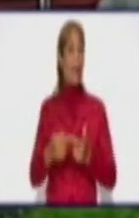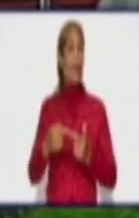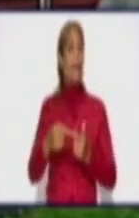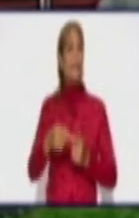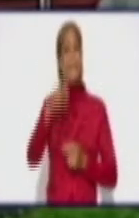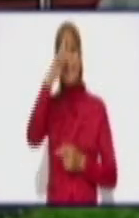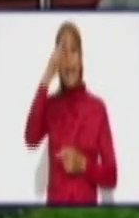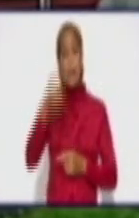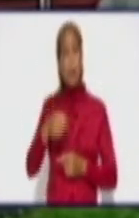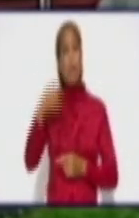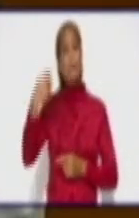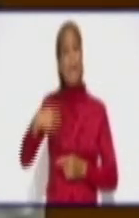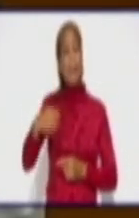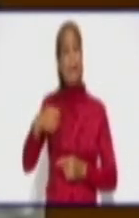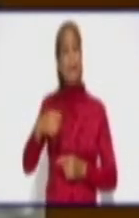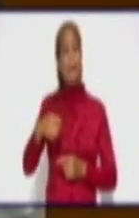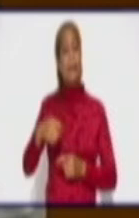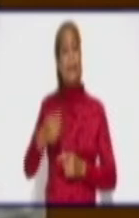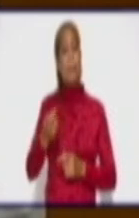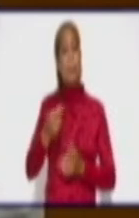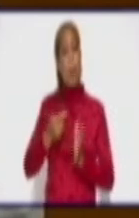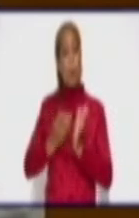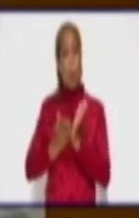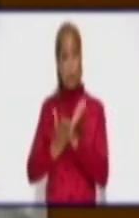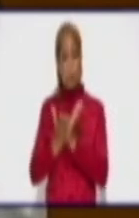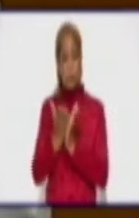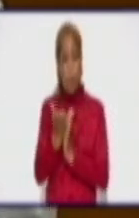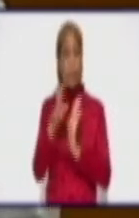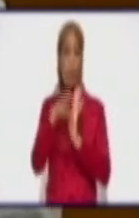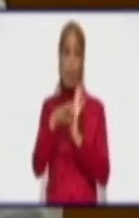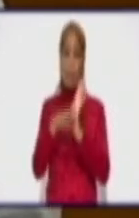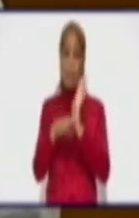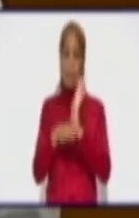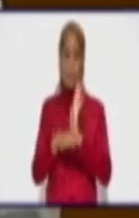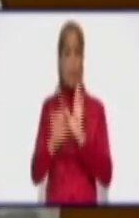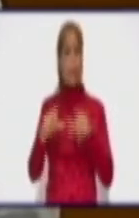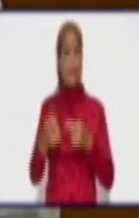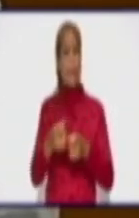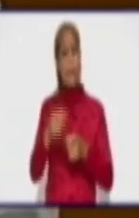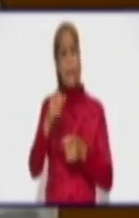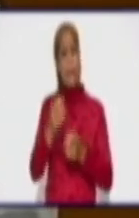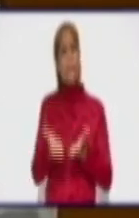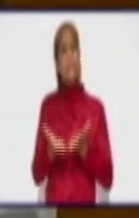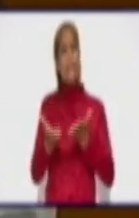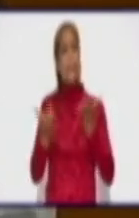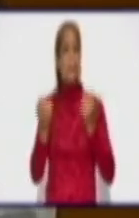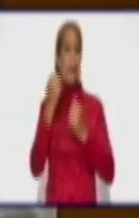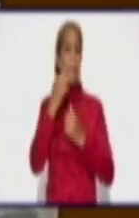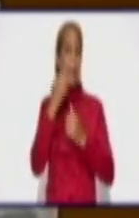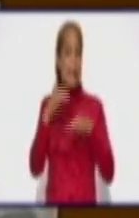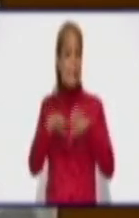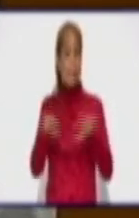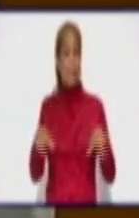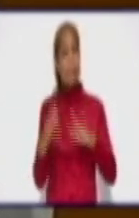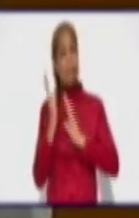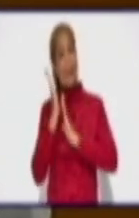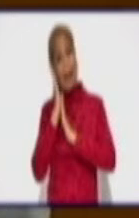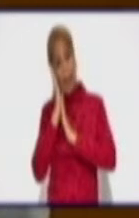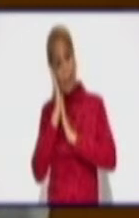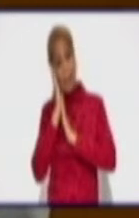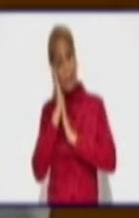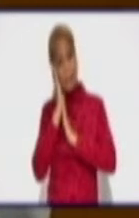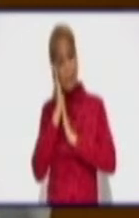calidad y los aseguramientos. Se ha hablado de incremento de camas y se ha ayudado o se ha decidido, es la